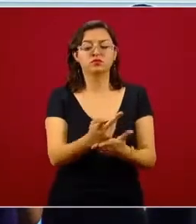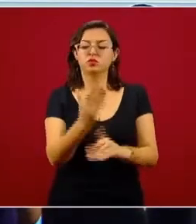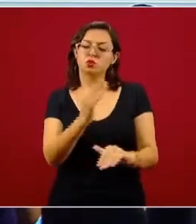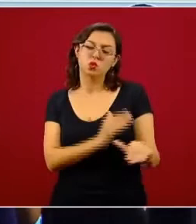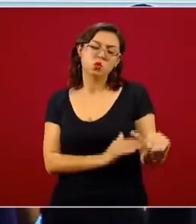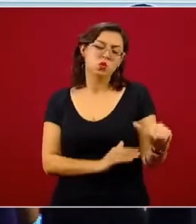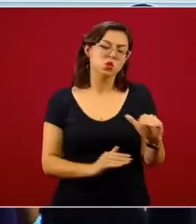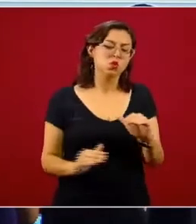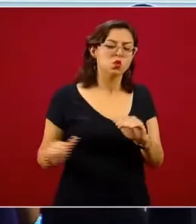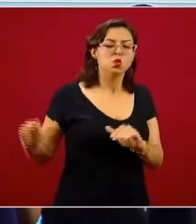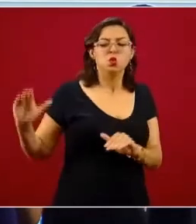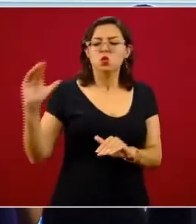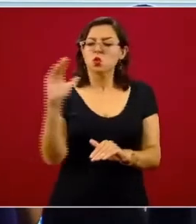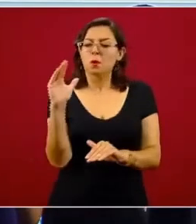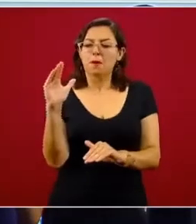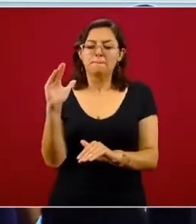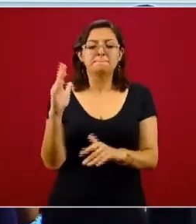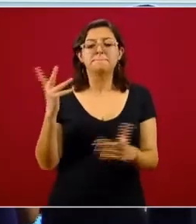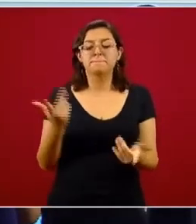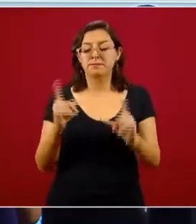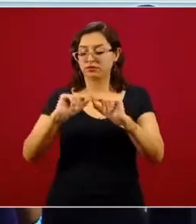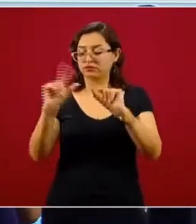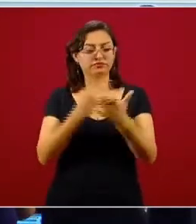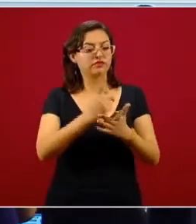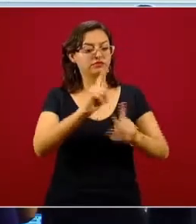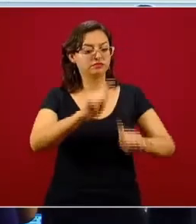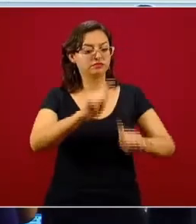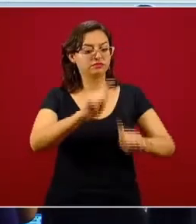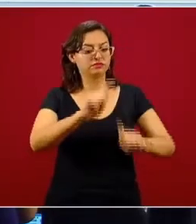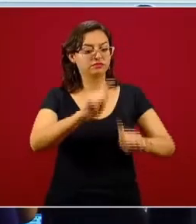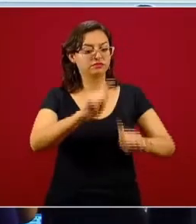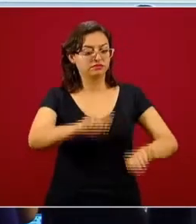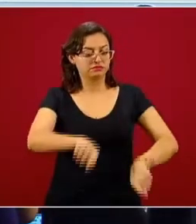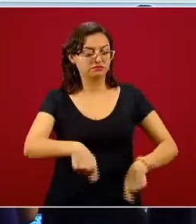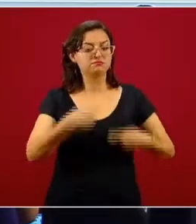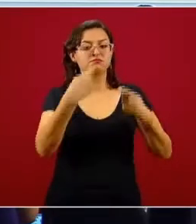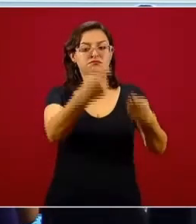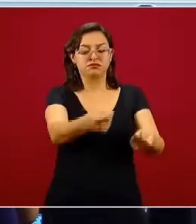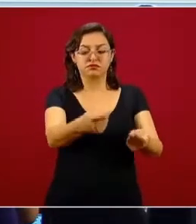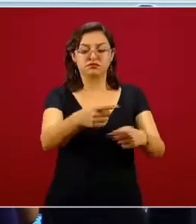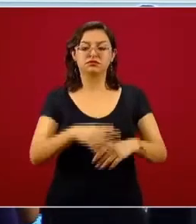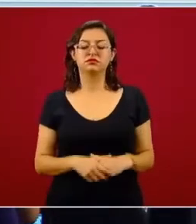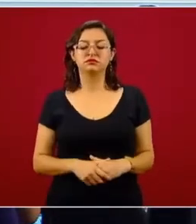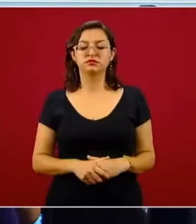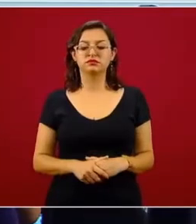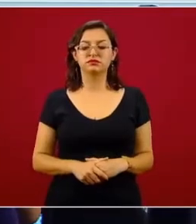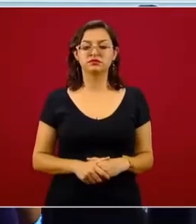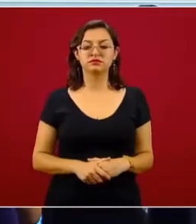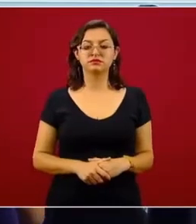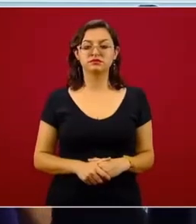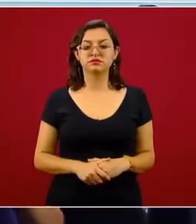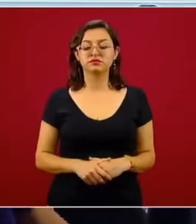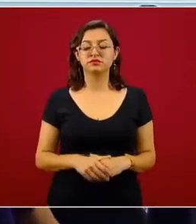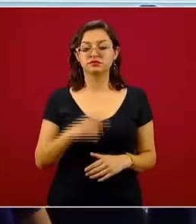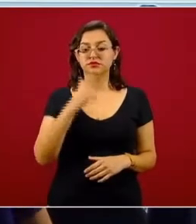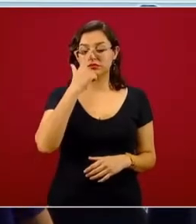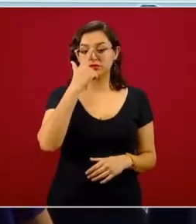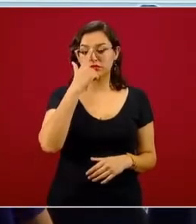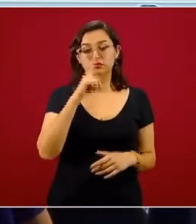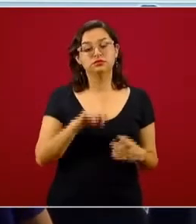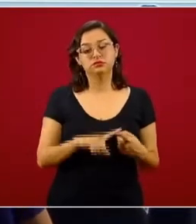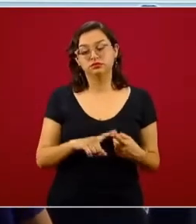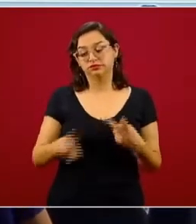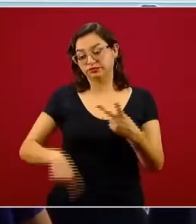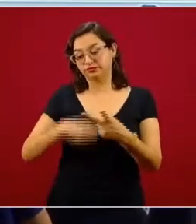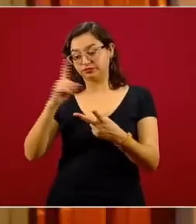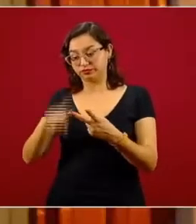por parte de los Estados Unidos mexicanos a los connacionales. Así como está el Águila Azteca, la condecoración